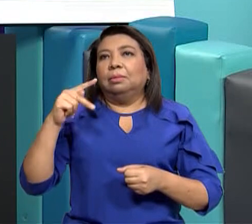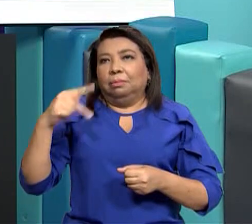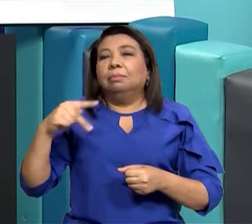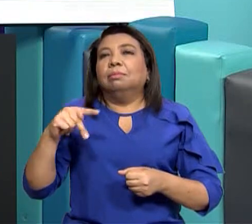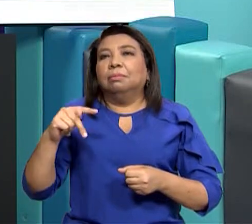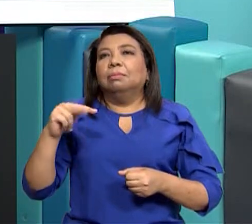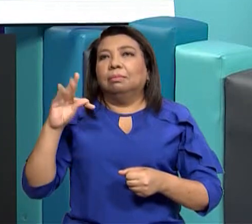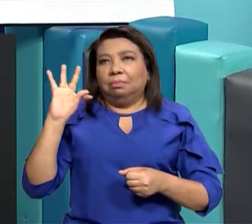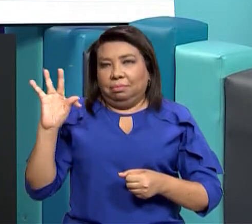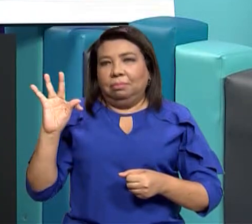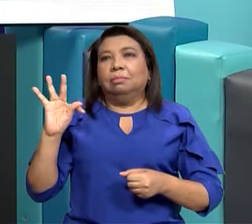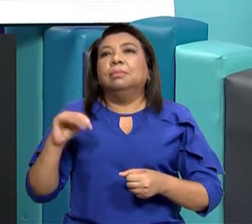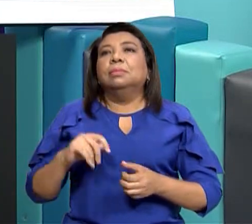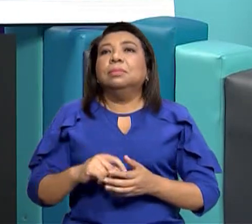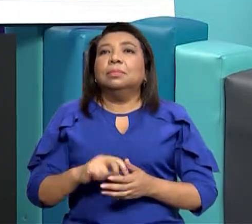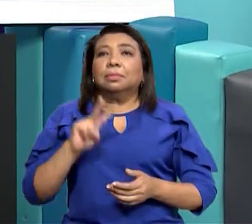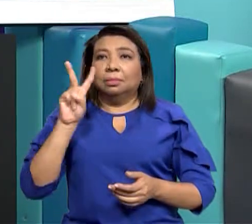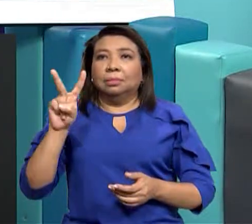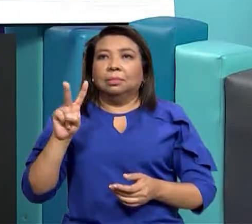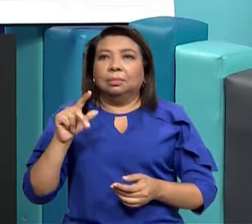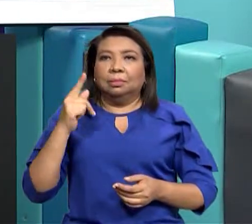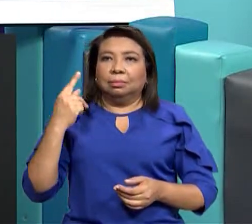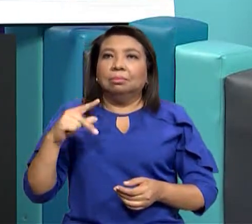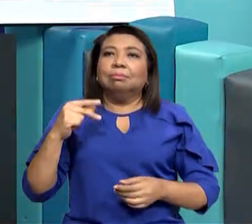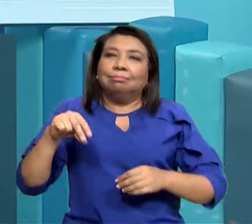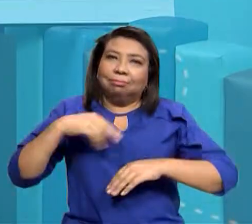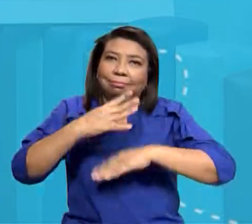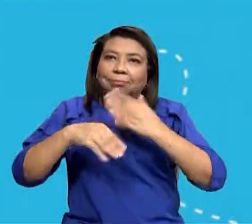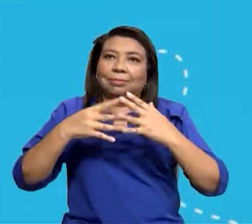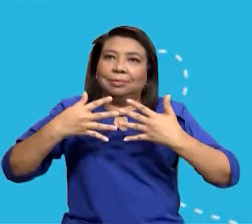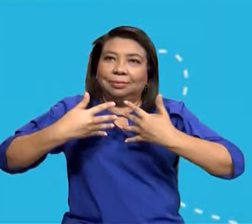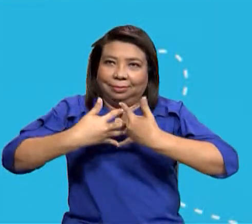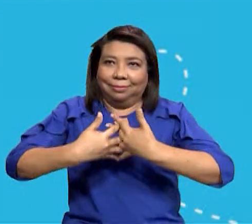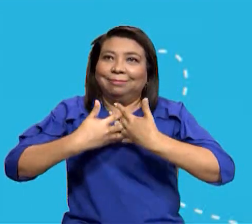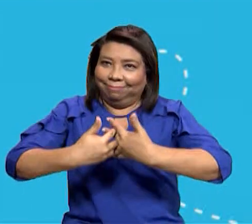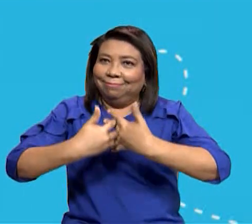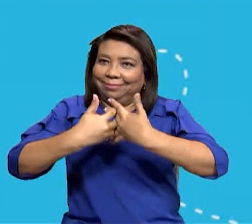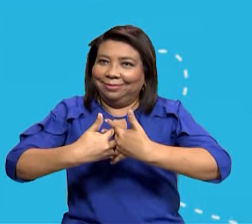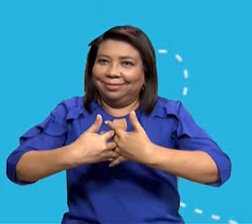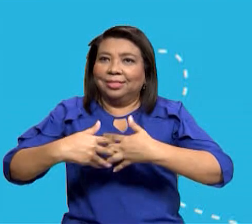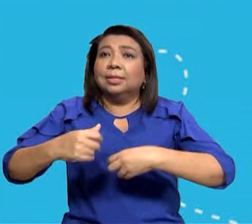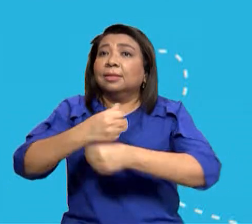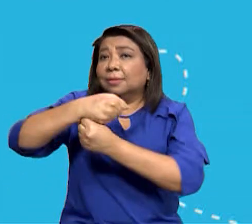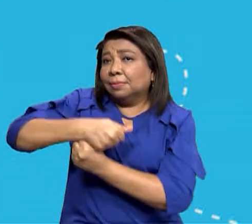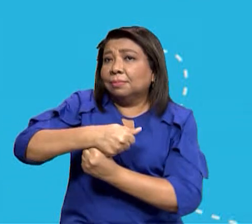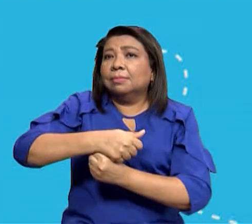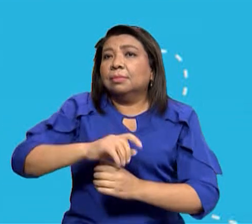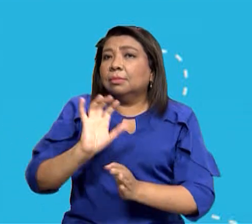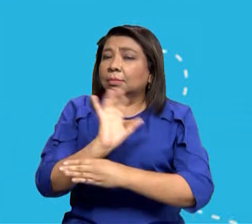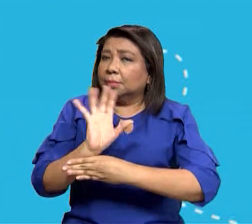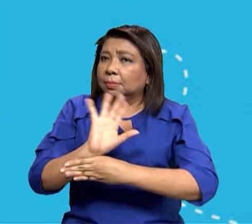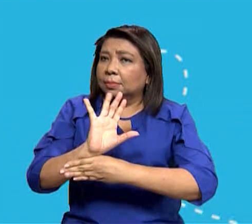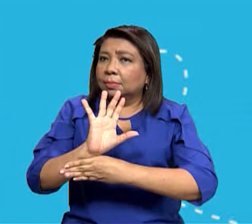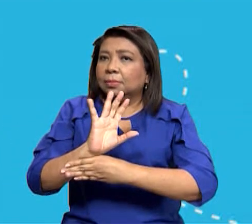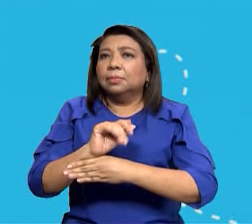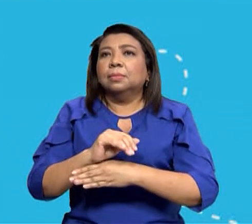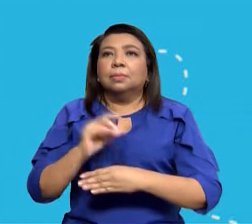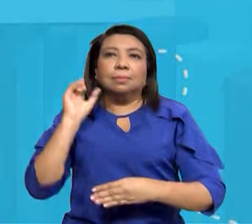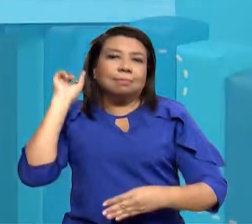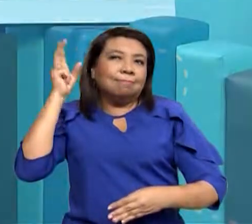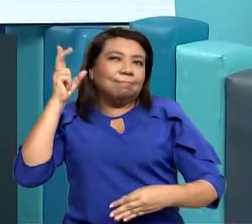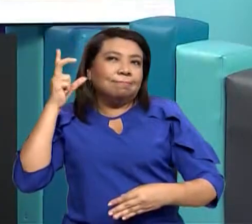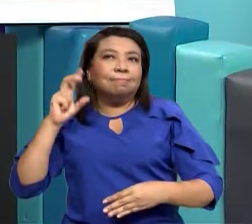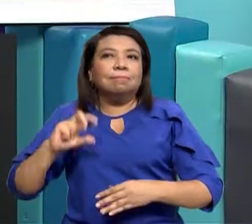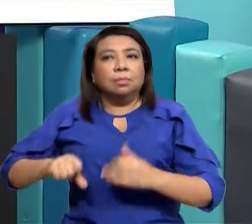ppt a todos nuestros patrocinadores fundaciones televisoras radioemisoras por apoyarnos